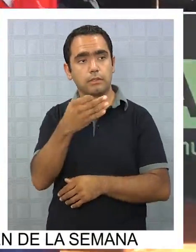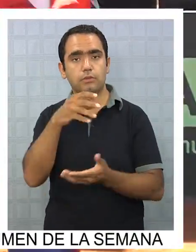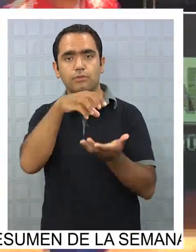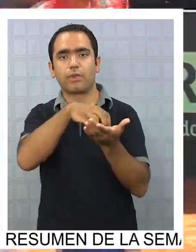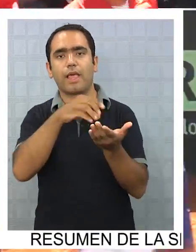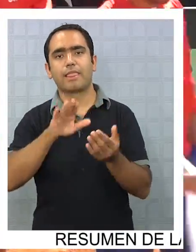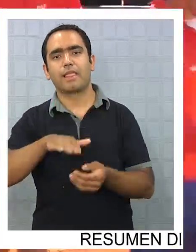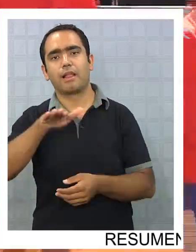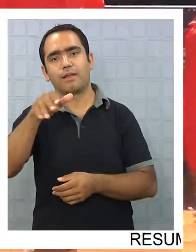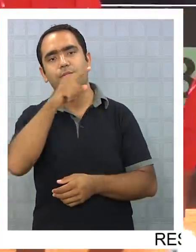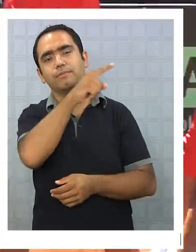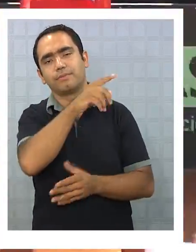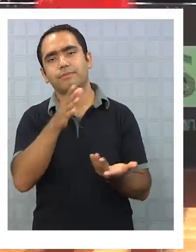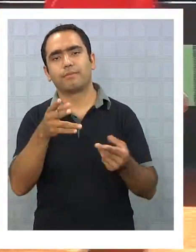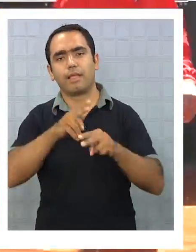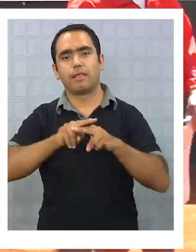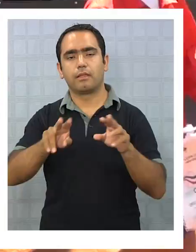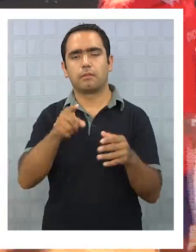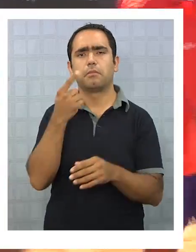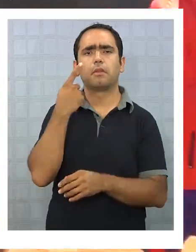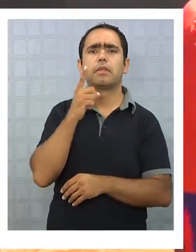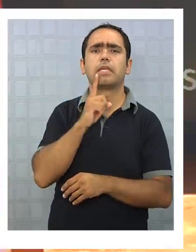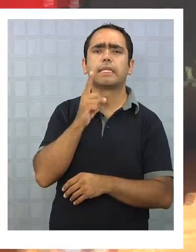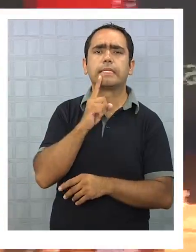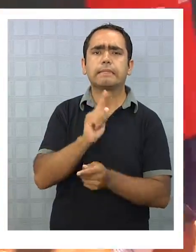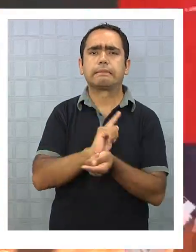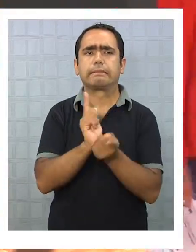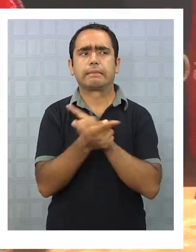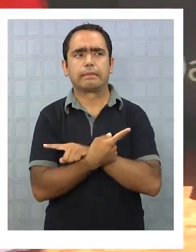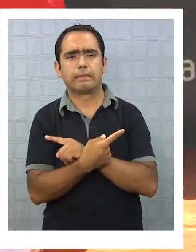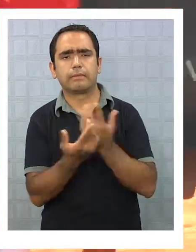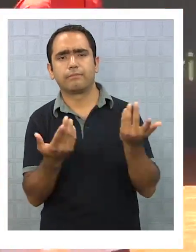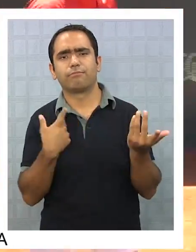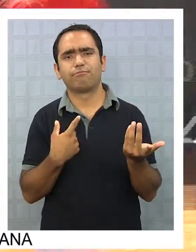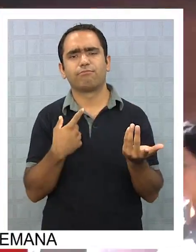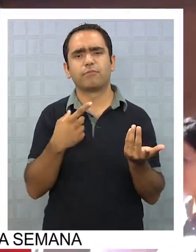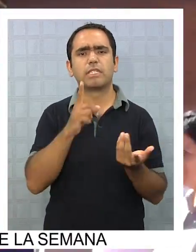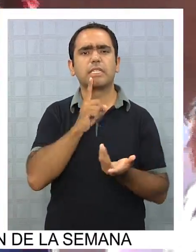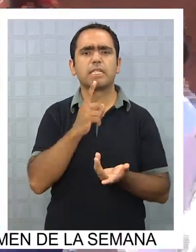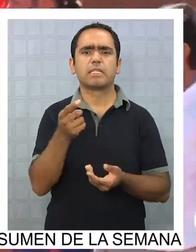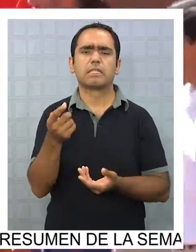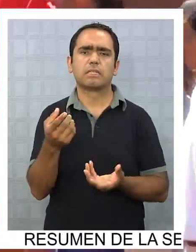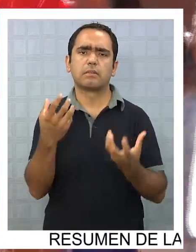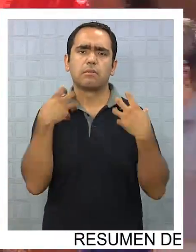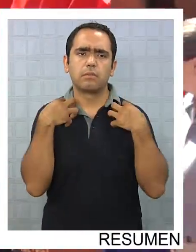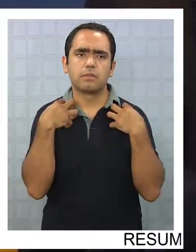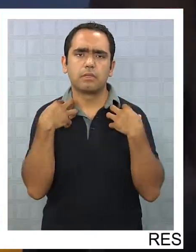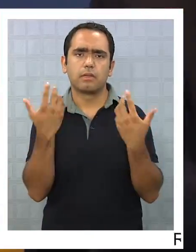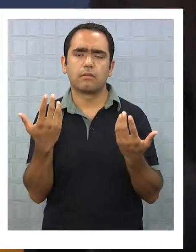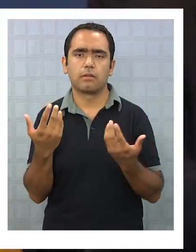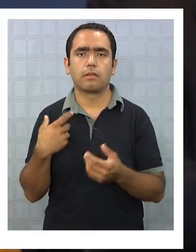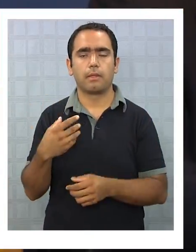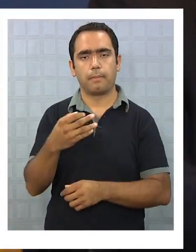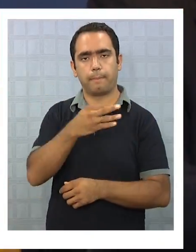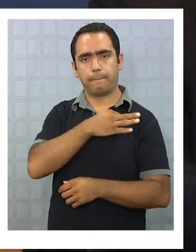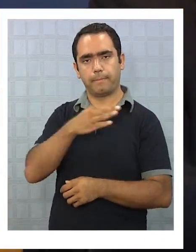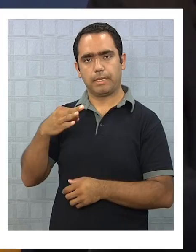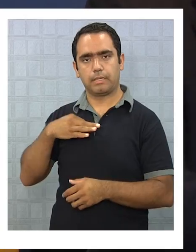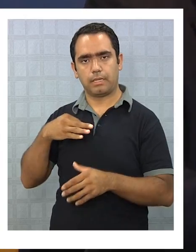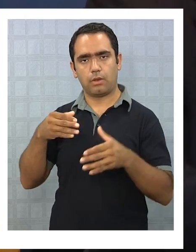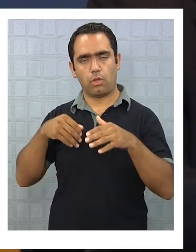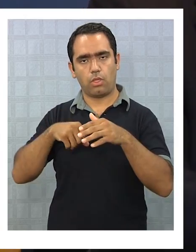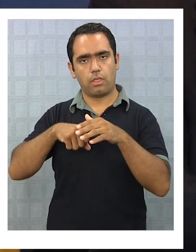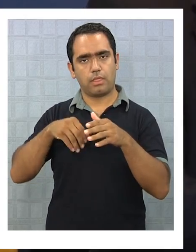Talcahuano. Pero a quienes se les atribuye este inesperado cambio o el fracaso derechamente en la gestión, la seremia de